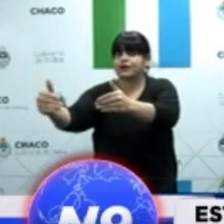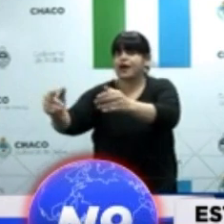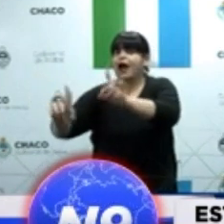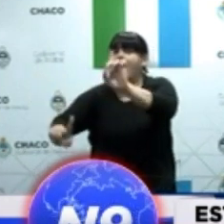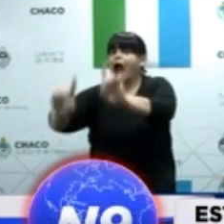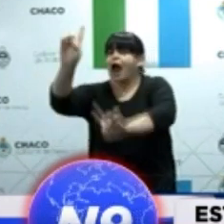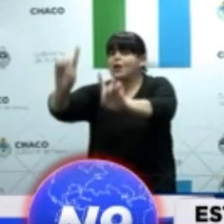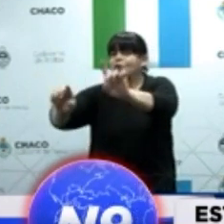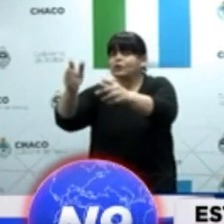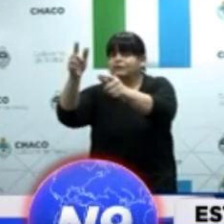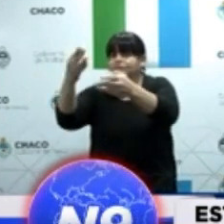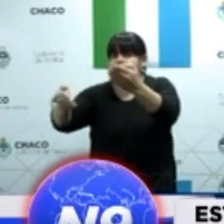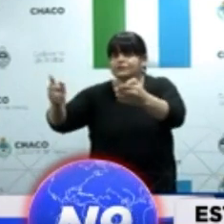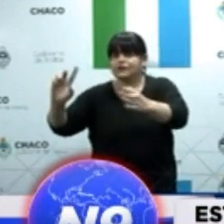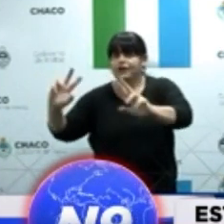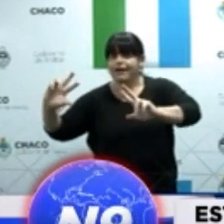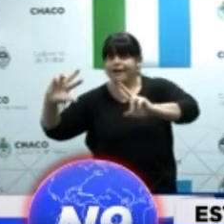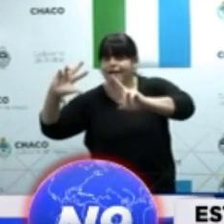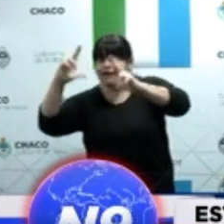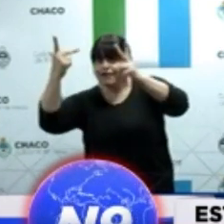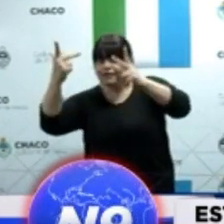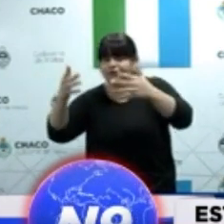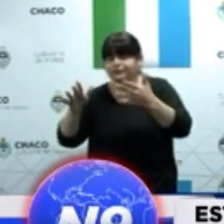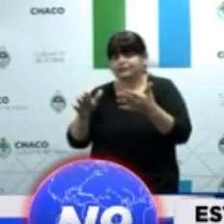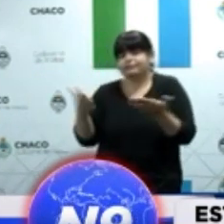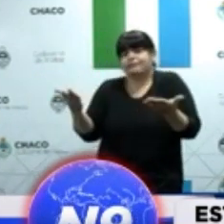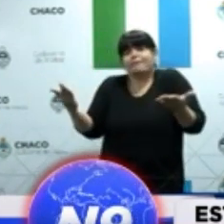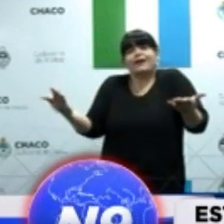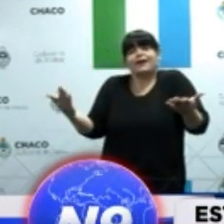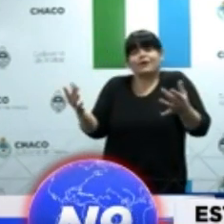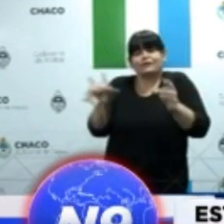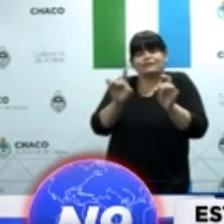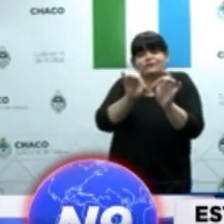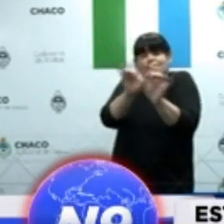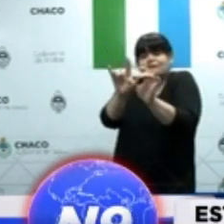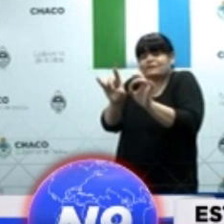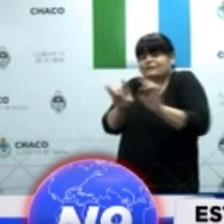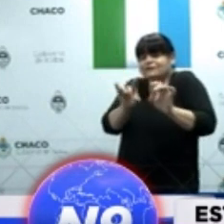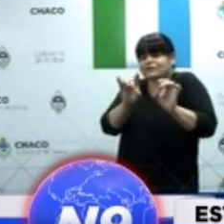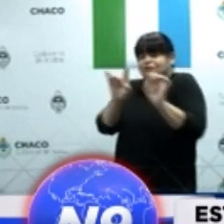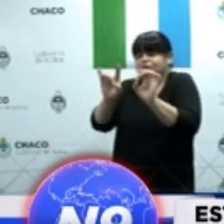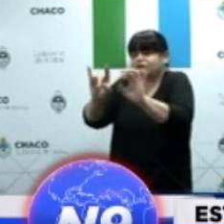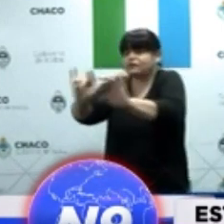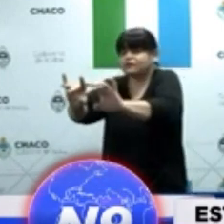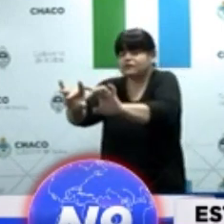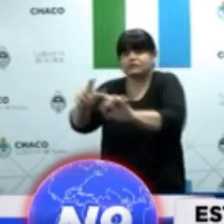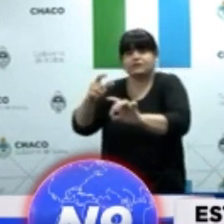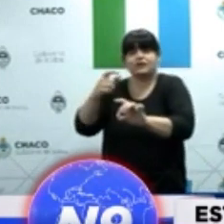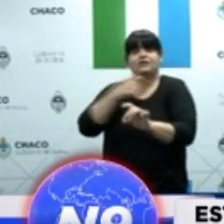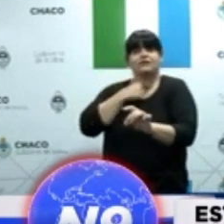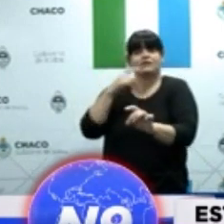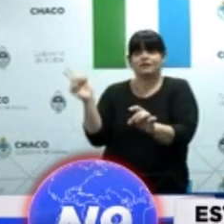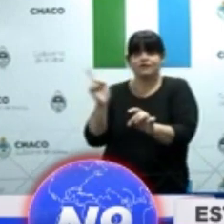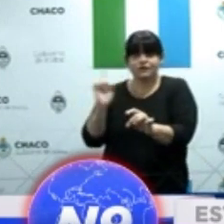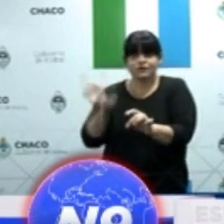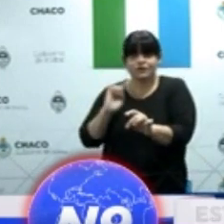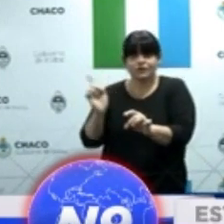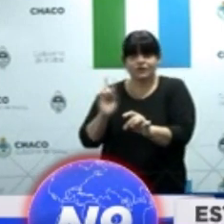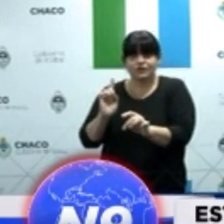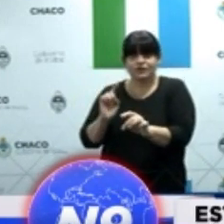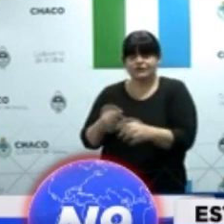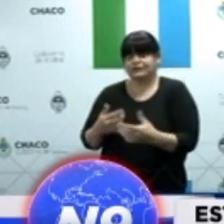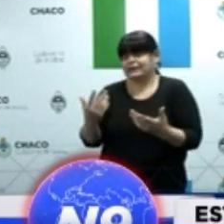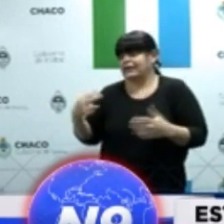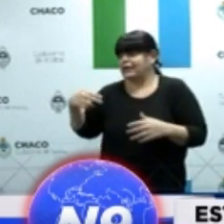Es un virus en donde uno, o sea la persona, va, lo busca al virus y lo lleva. Entonces,